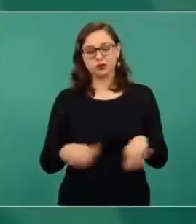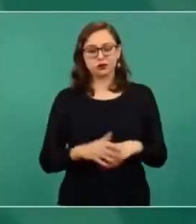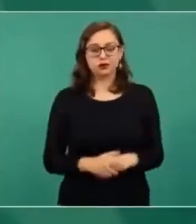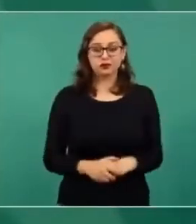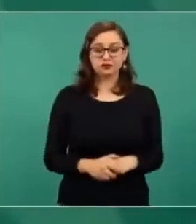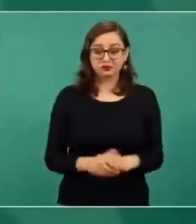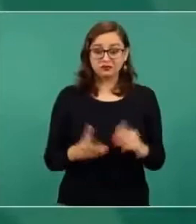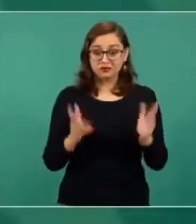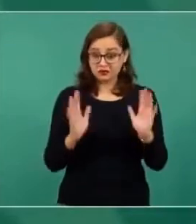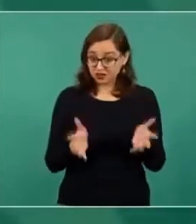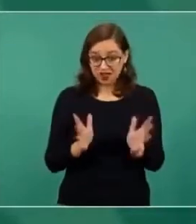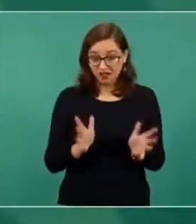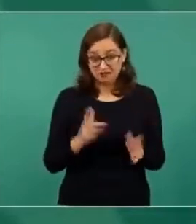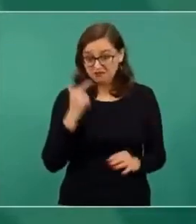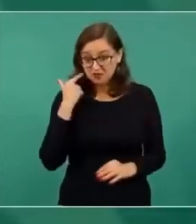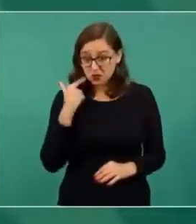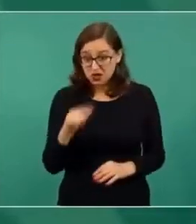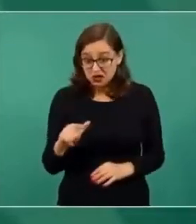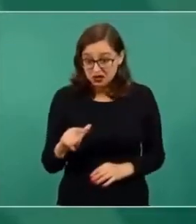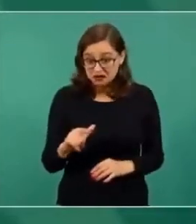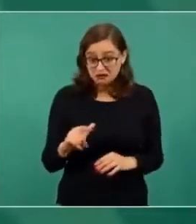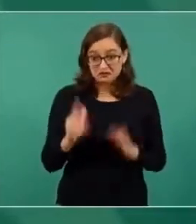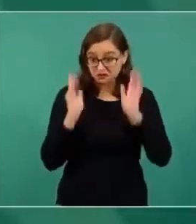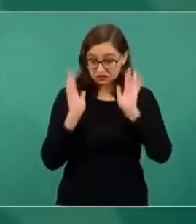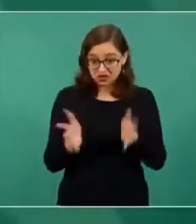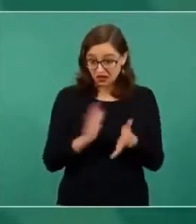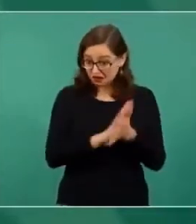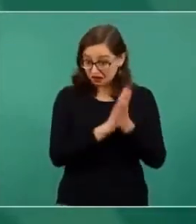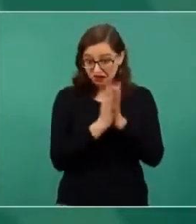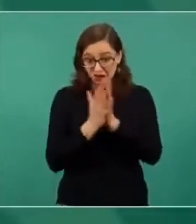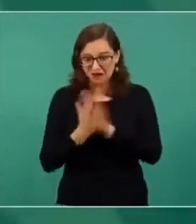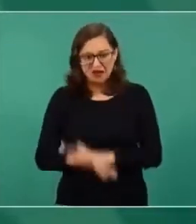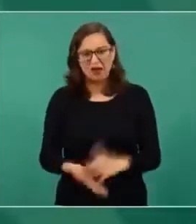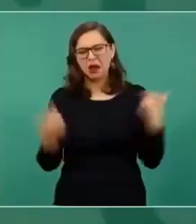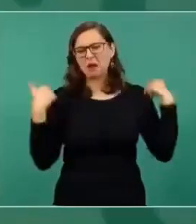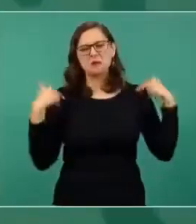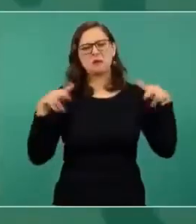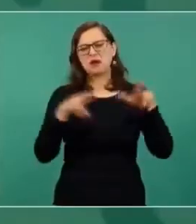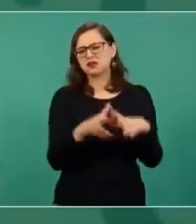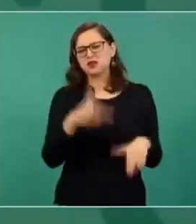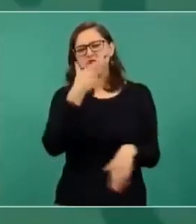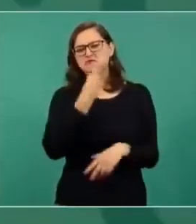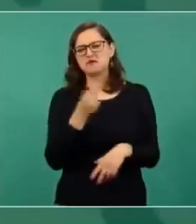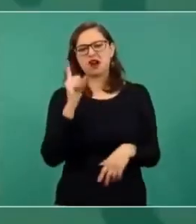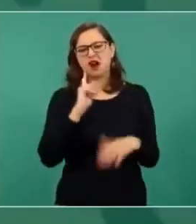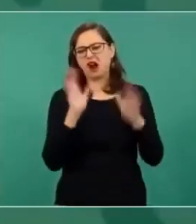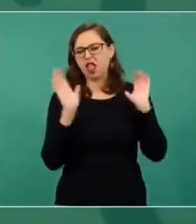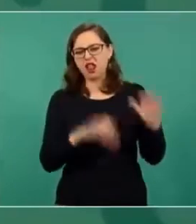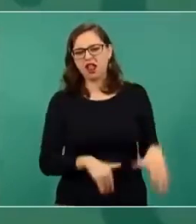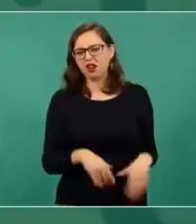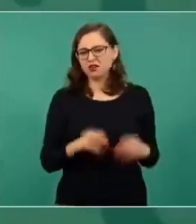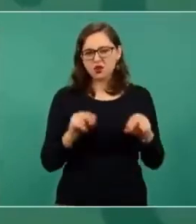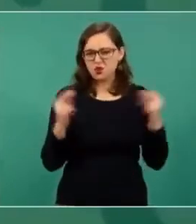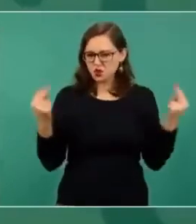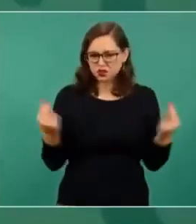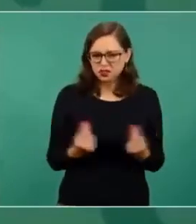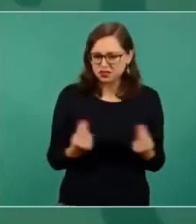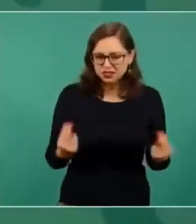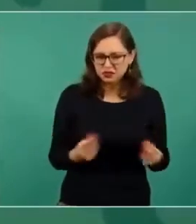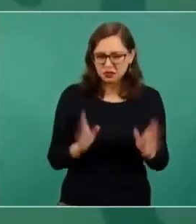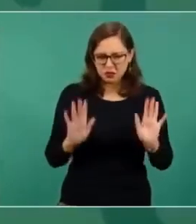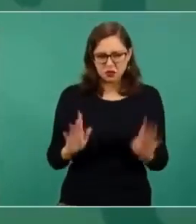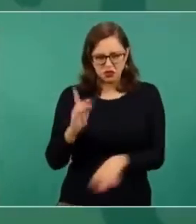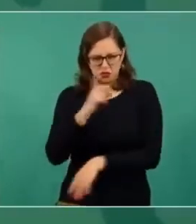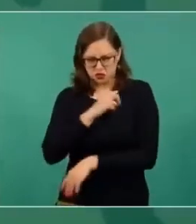va a cambiar ahora, no necesitamos a las maestras, no necesitamos a los maestros cuando se